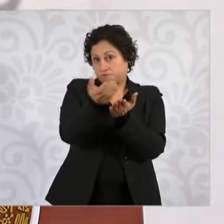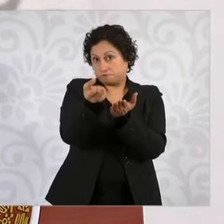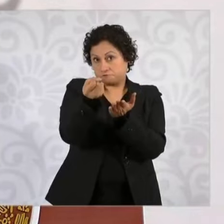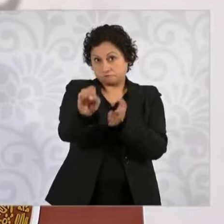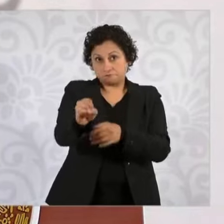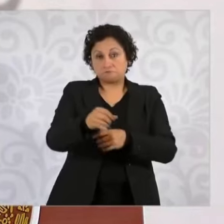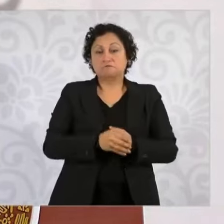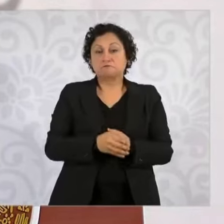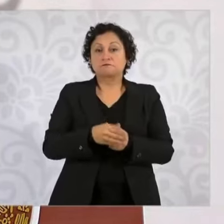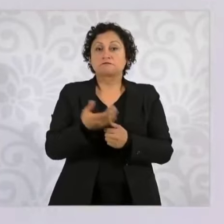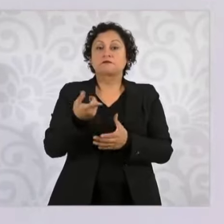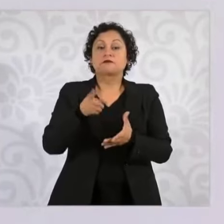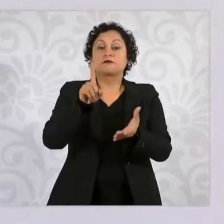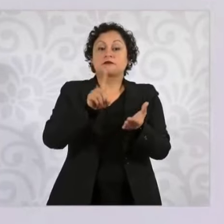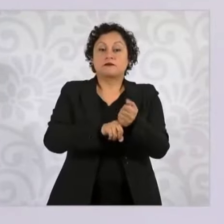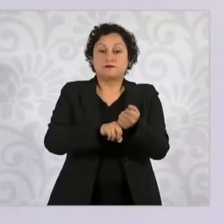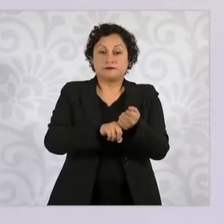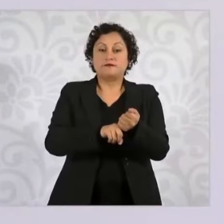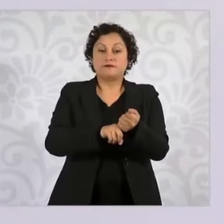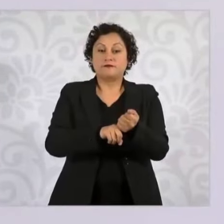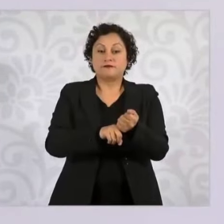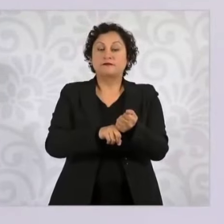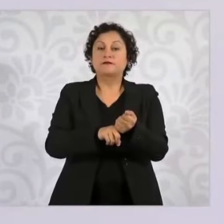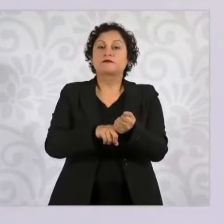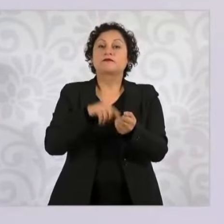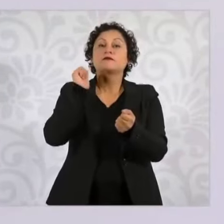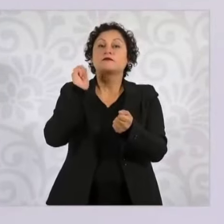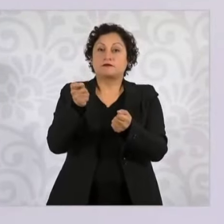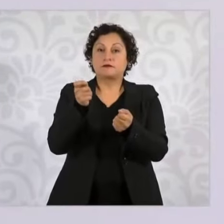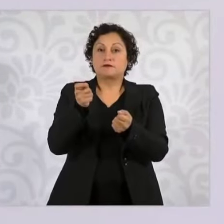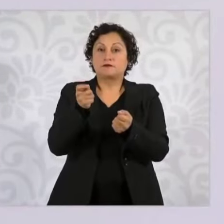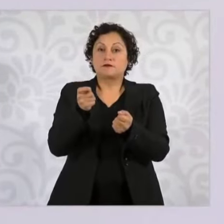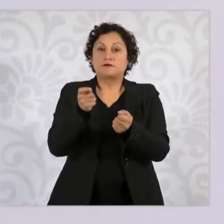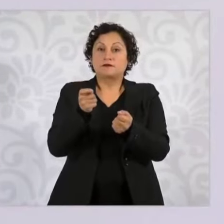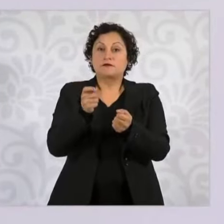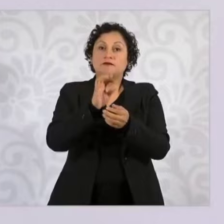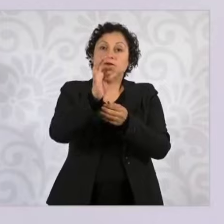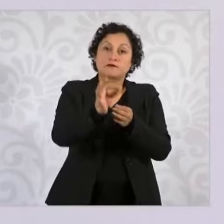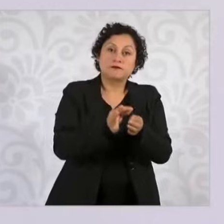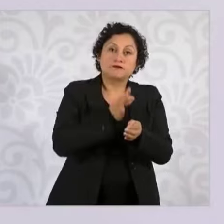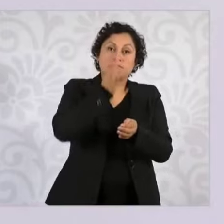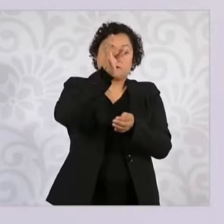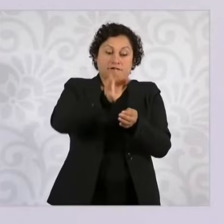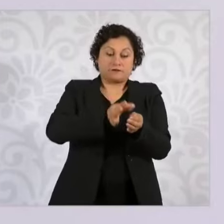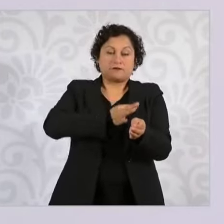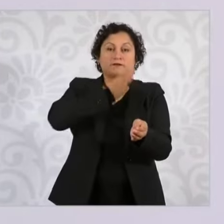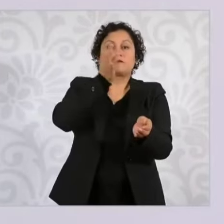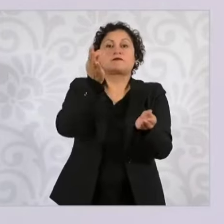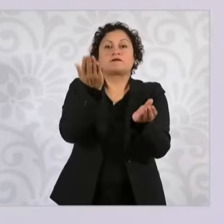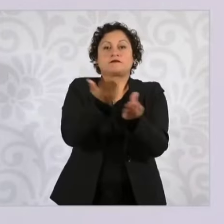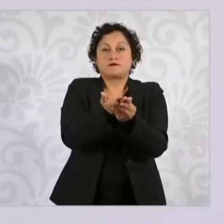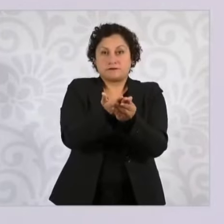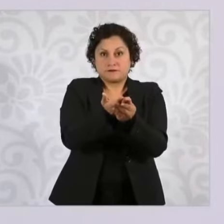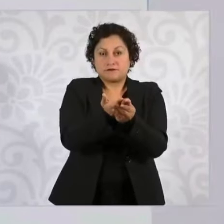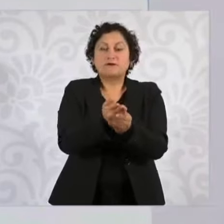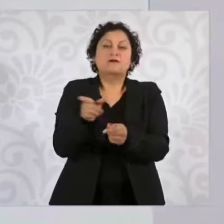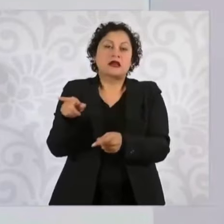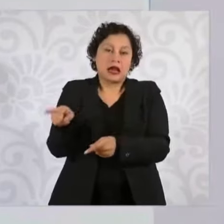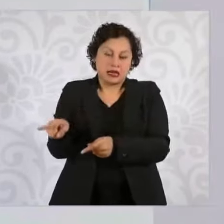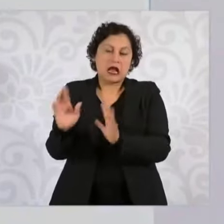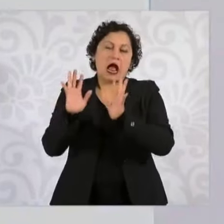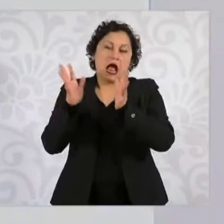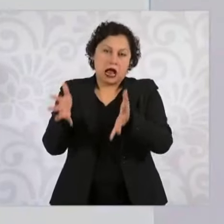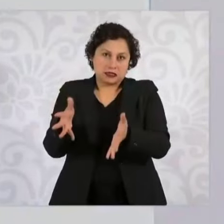Tiene todavía esta forma de usarlos. Aparte, viene publicada en el Internet, en el sitio